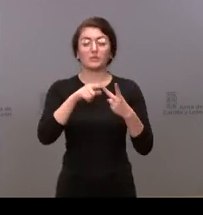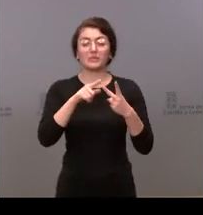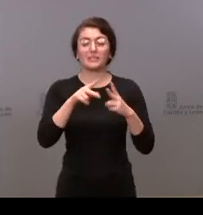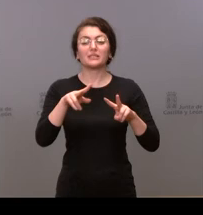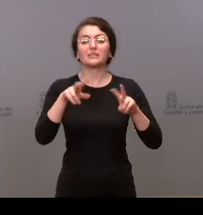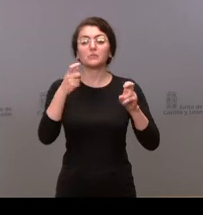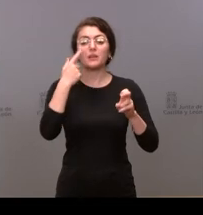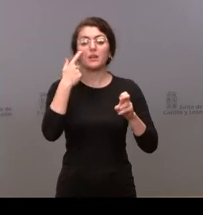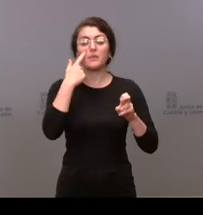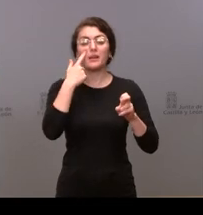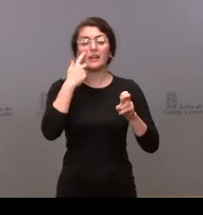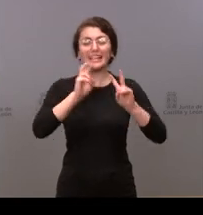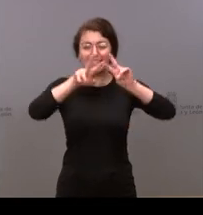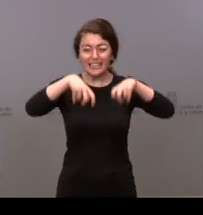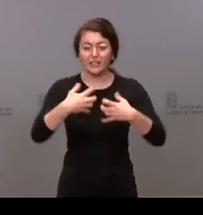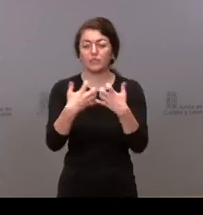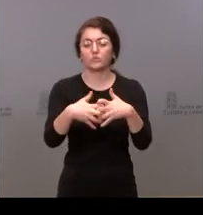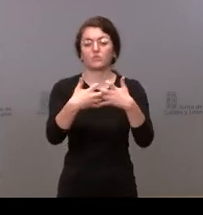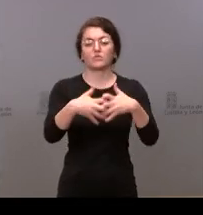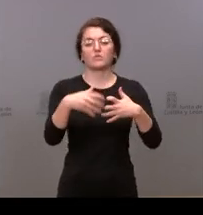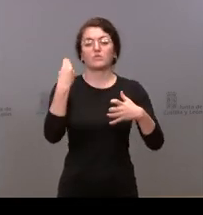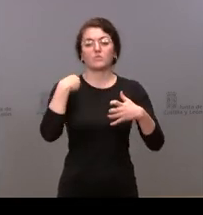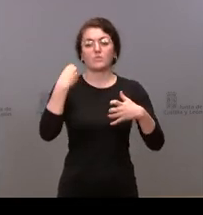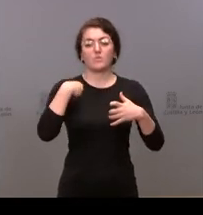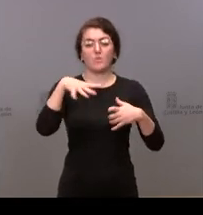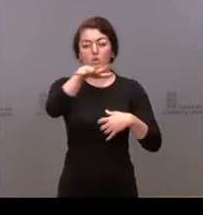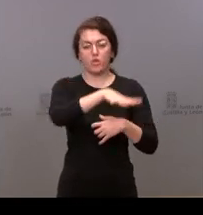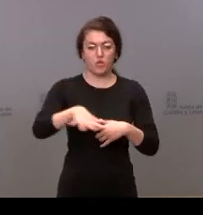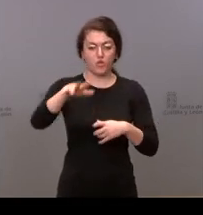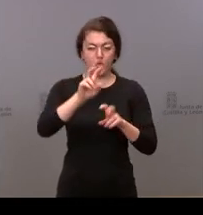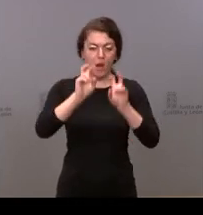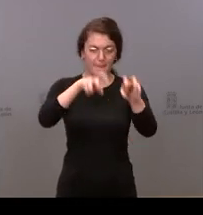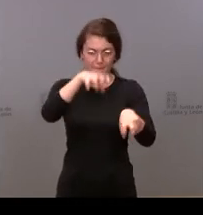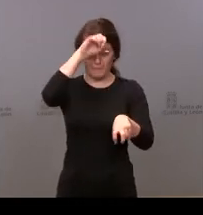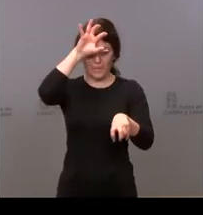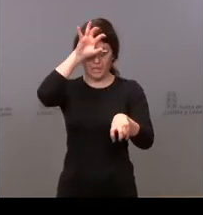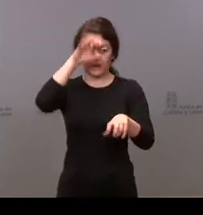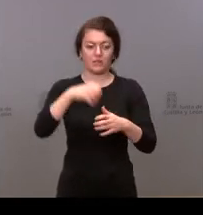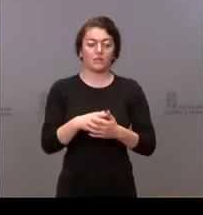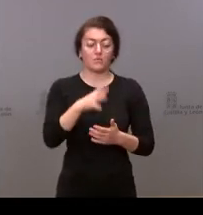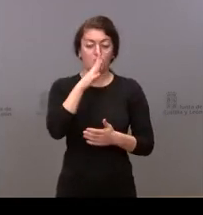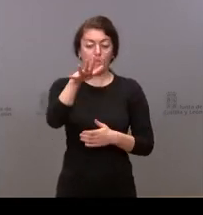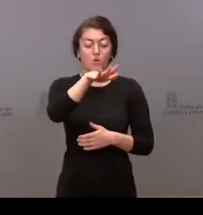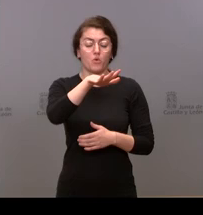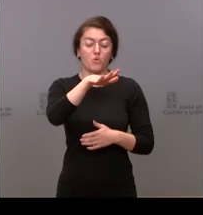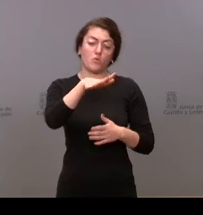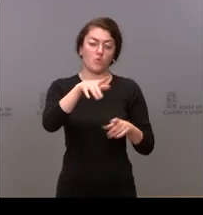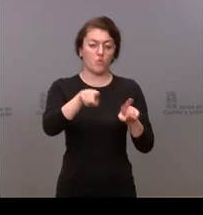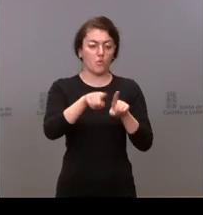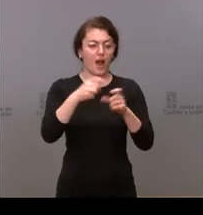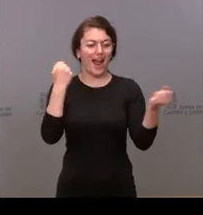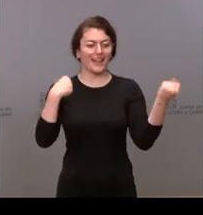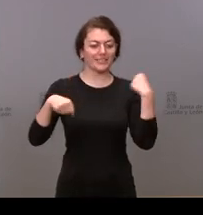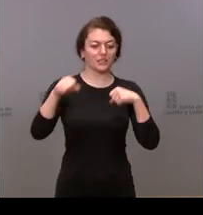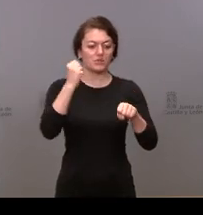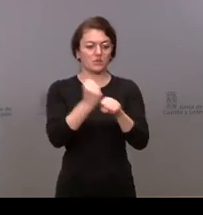reindustrialización que requieren las cuencas mineras como una actividad industrial que existió entiendo